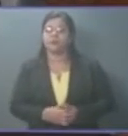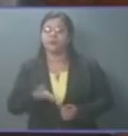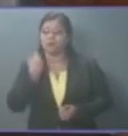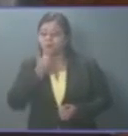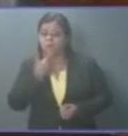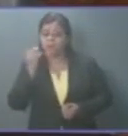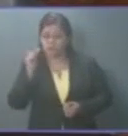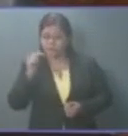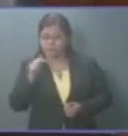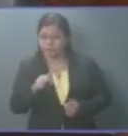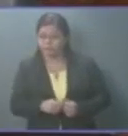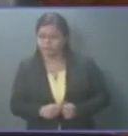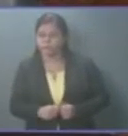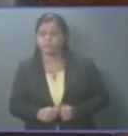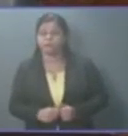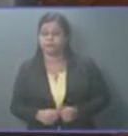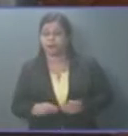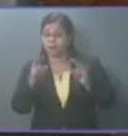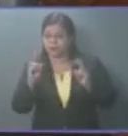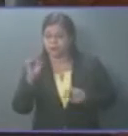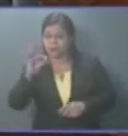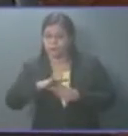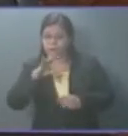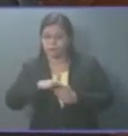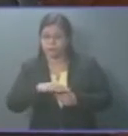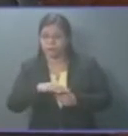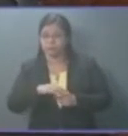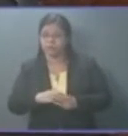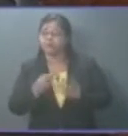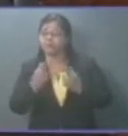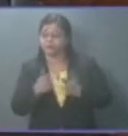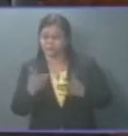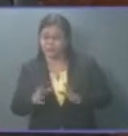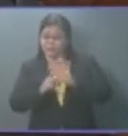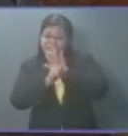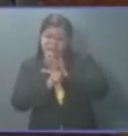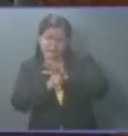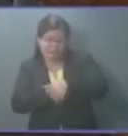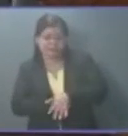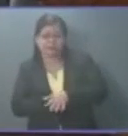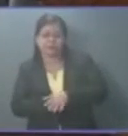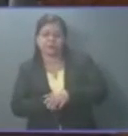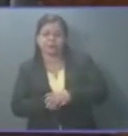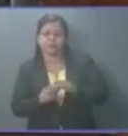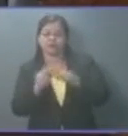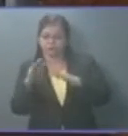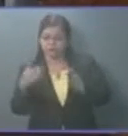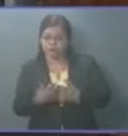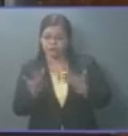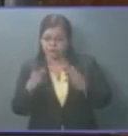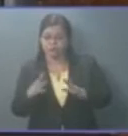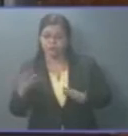hoy en el tema de electoral y en la represión y la presión que se ha